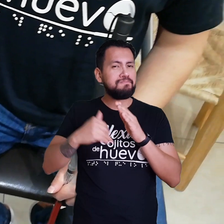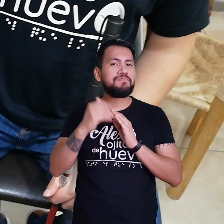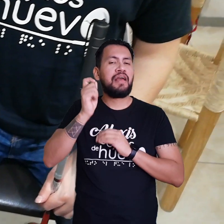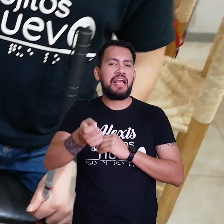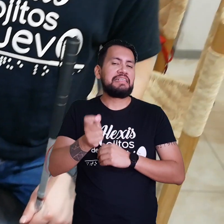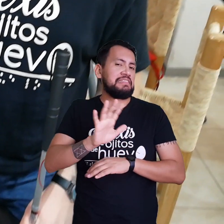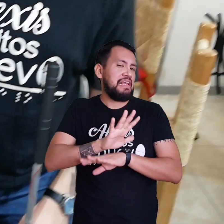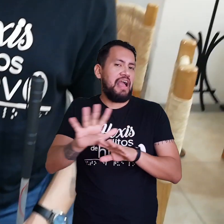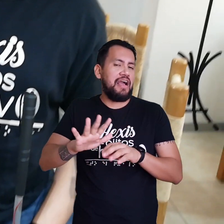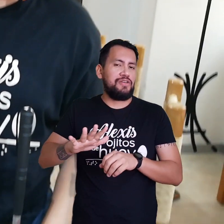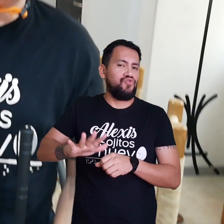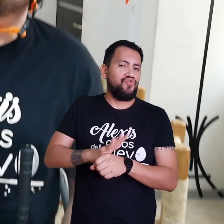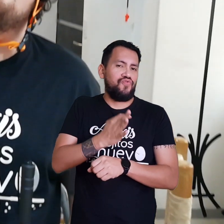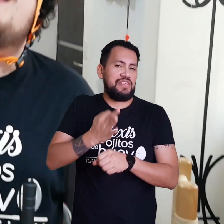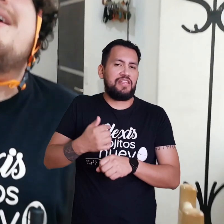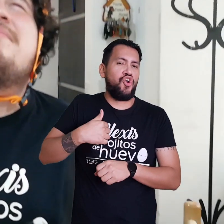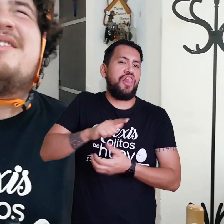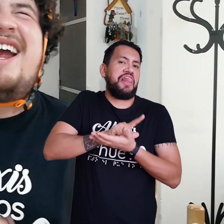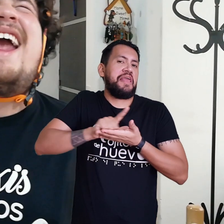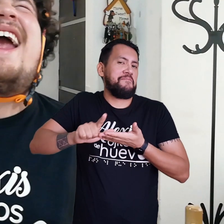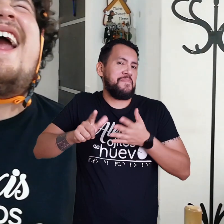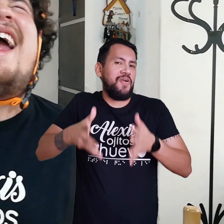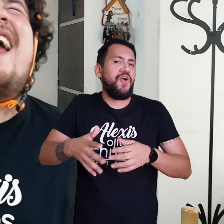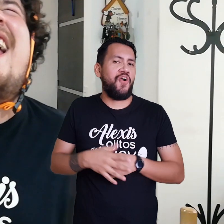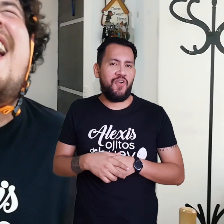Quiere decir Que ya está Lo suficientemente limpio